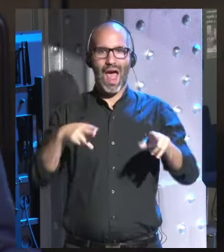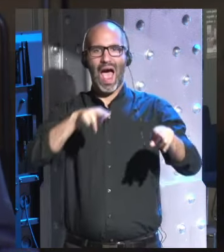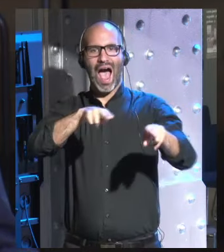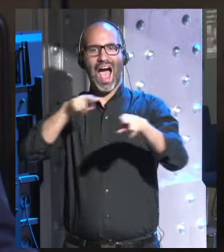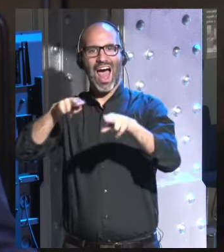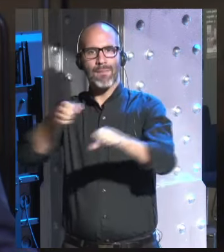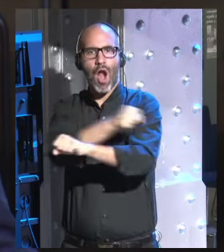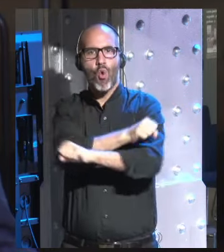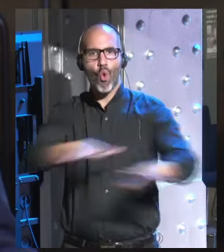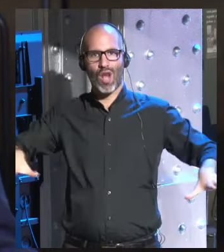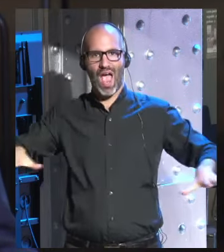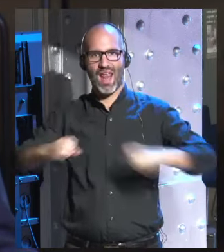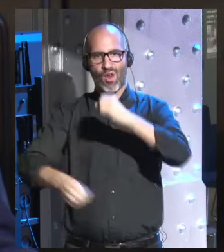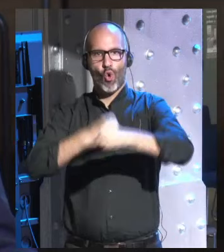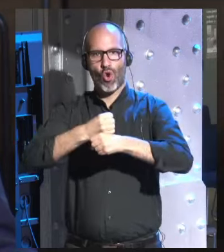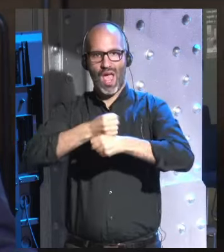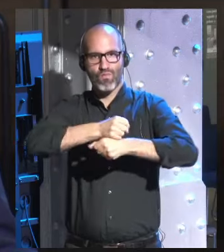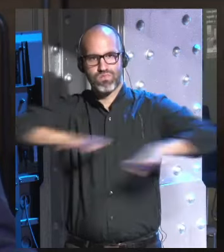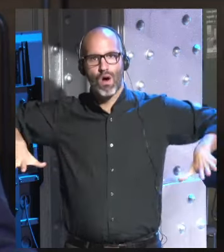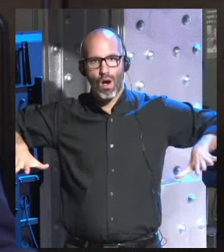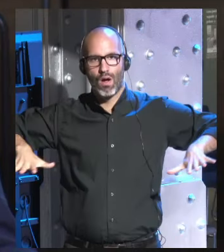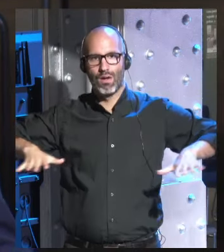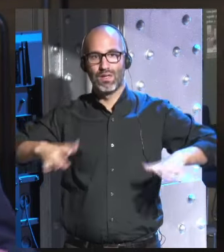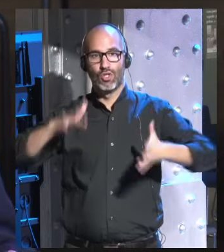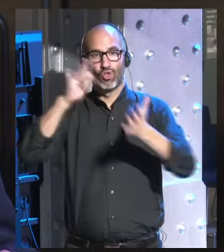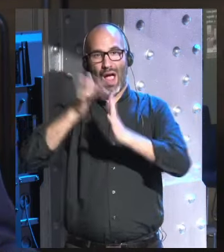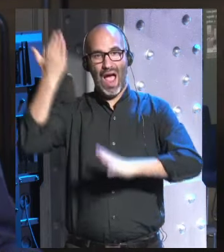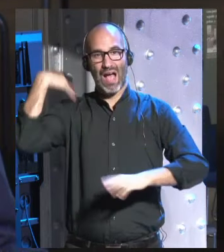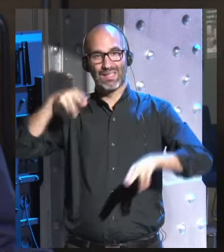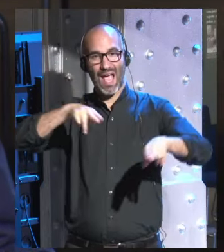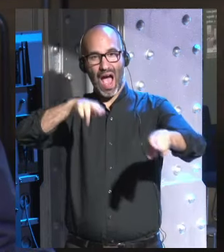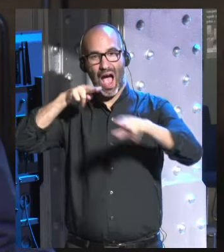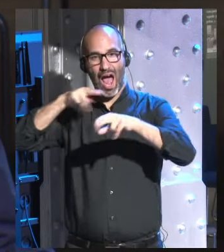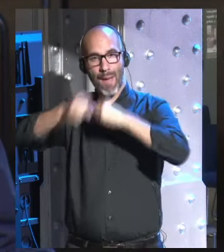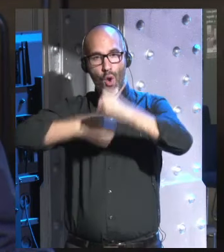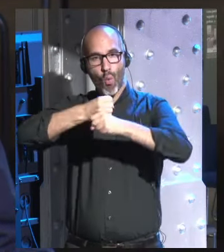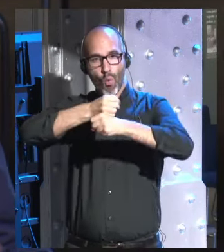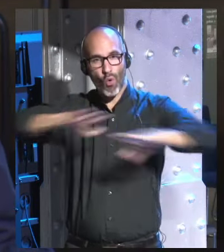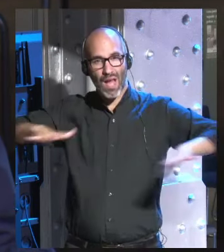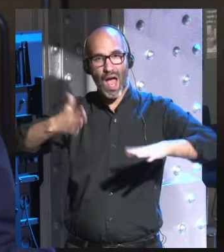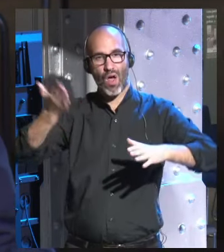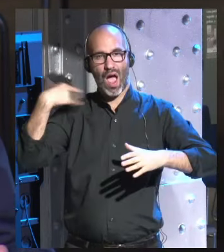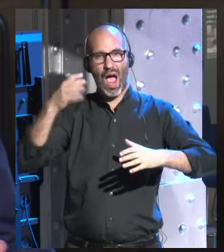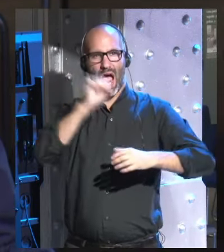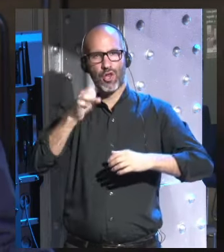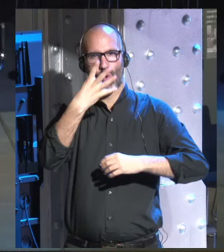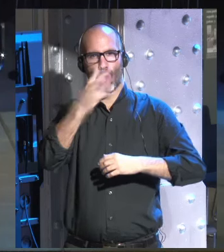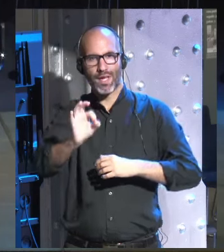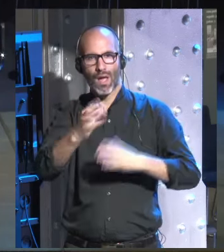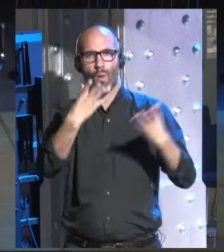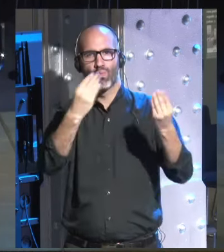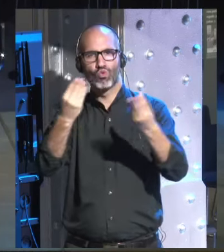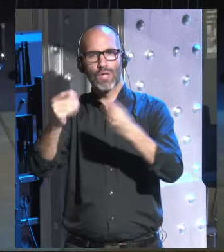y la energía nuclear cuando las armas nucleares aparecieron en los años 40 del siglo 20 muchas